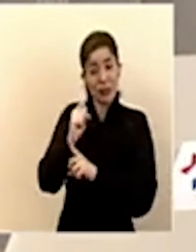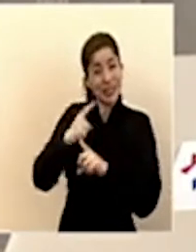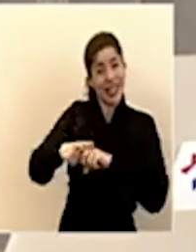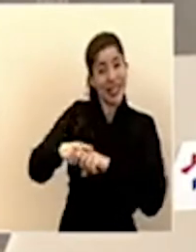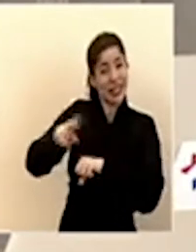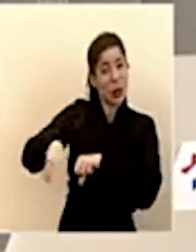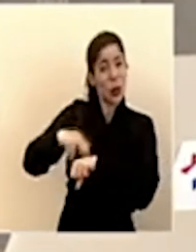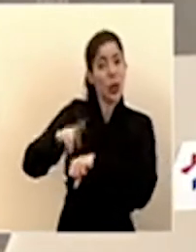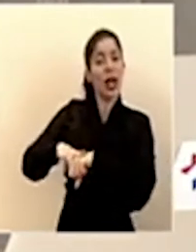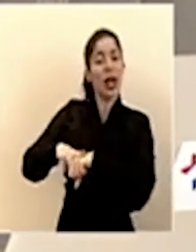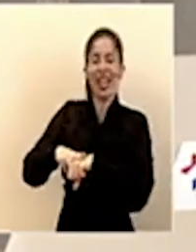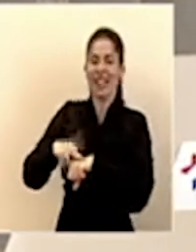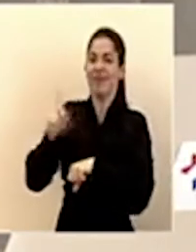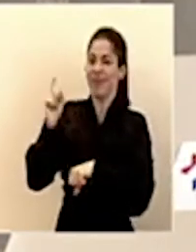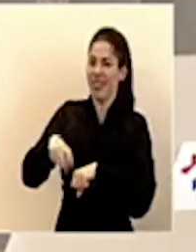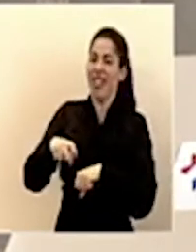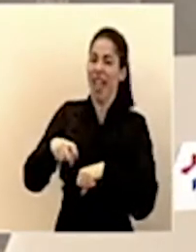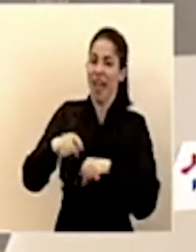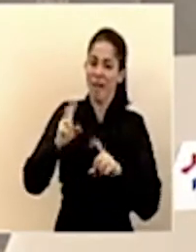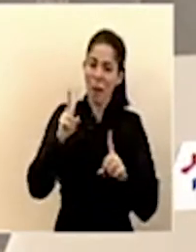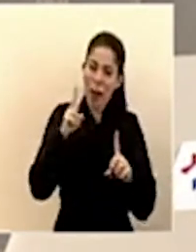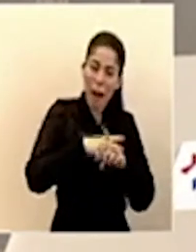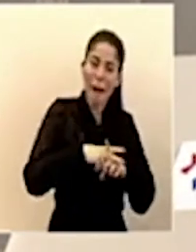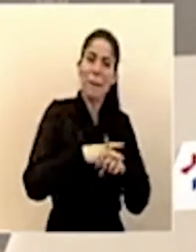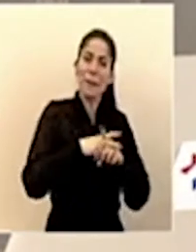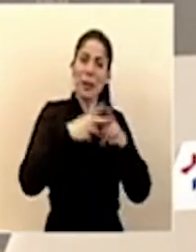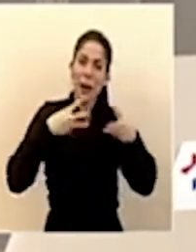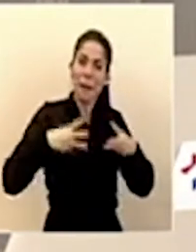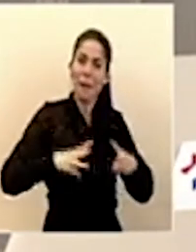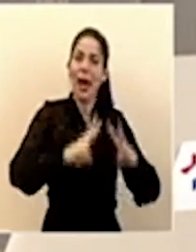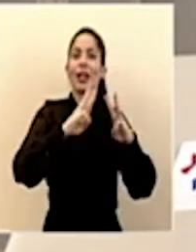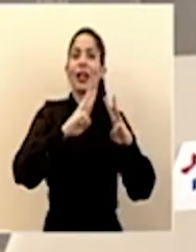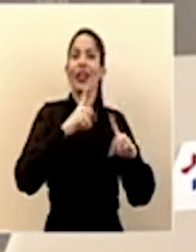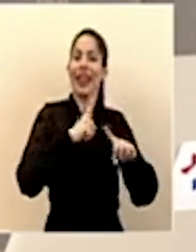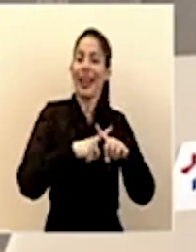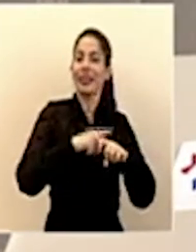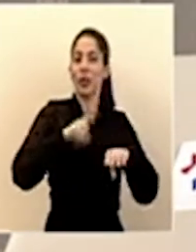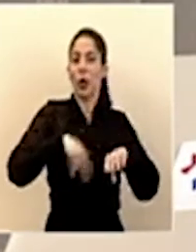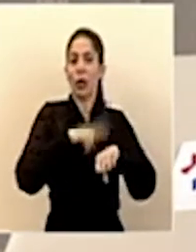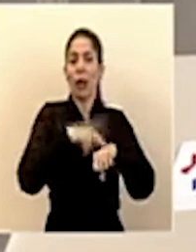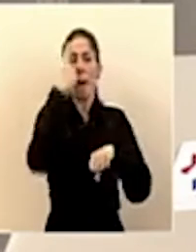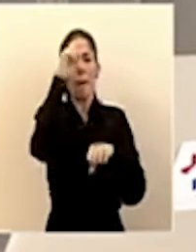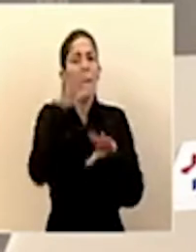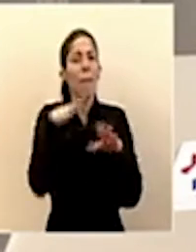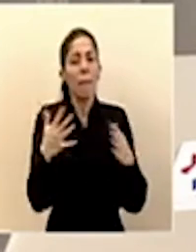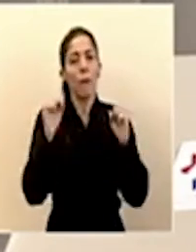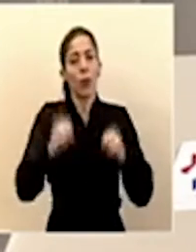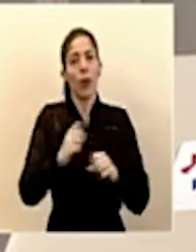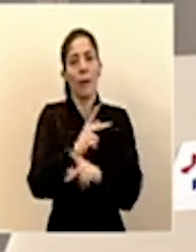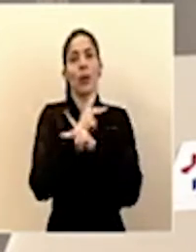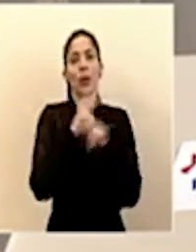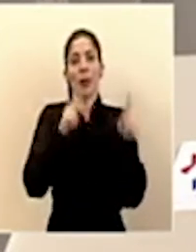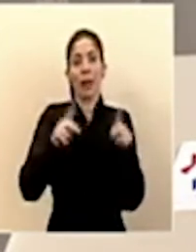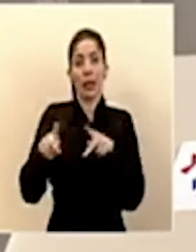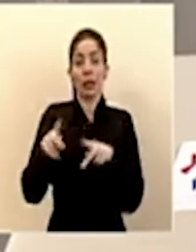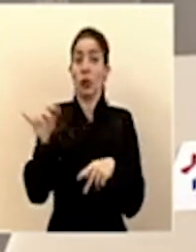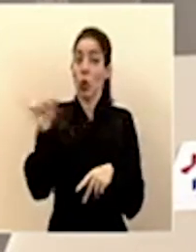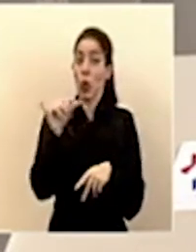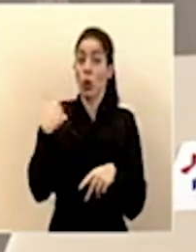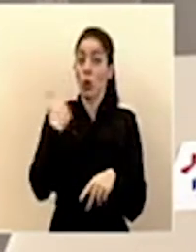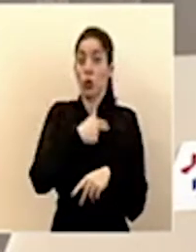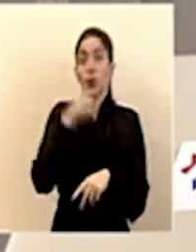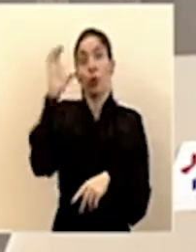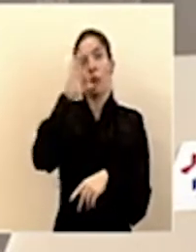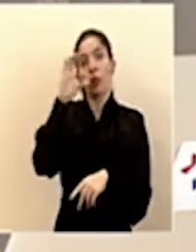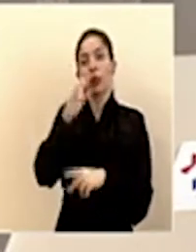necesitamos tomar medidas extraordinarias para proteger a la población. Así como la estamos protegiendo